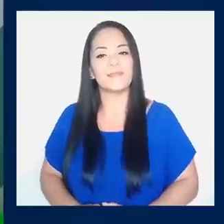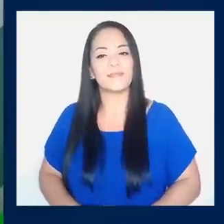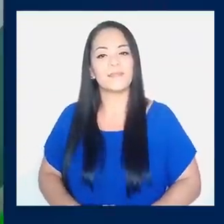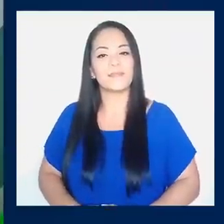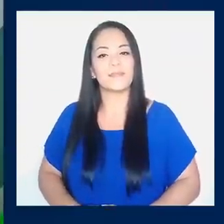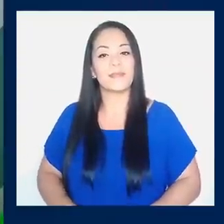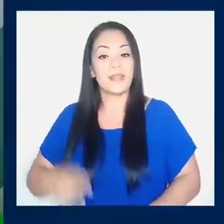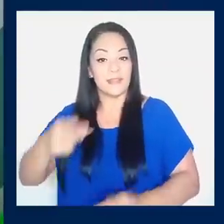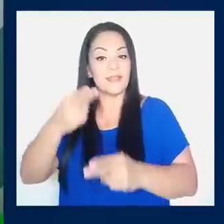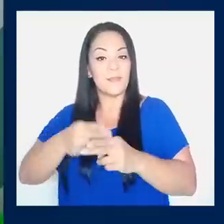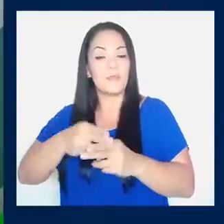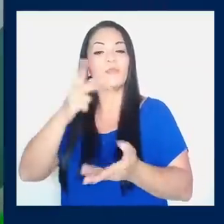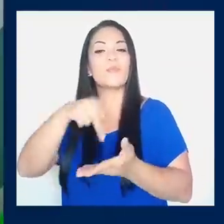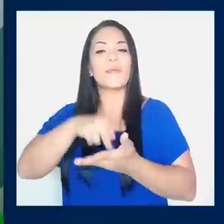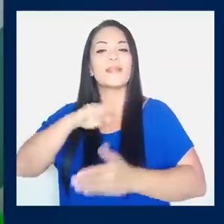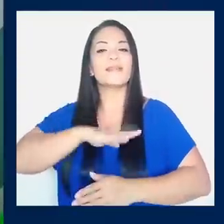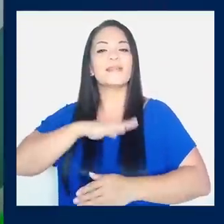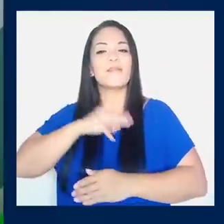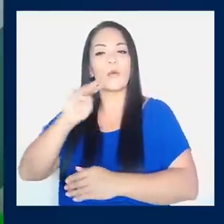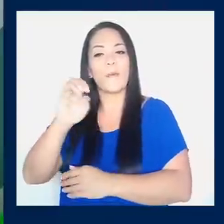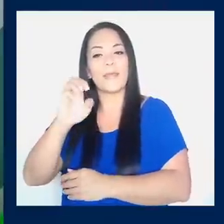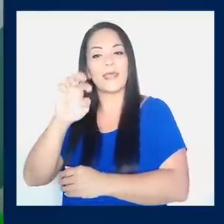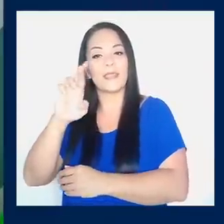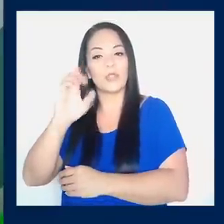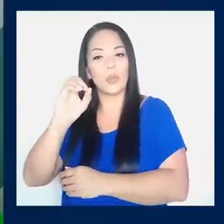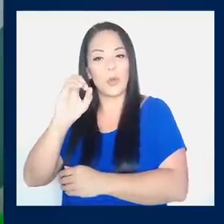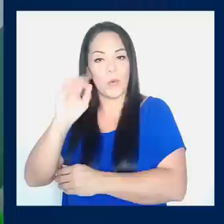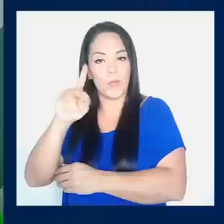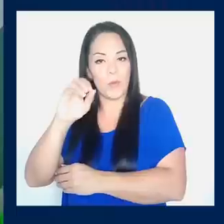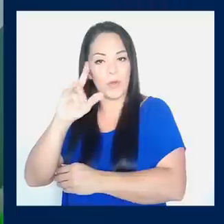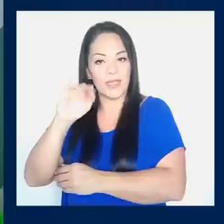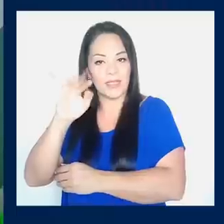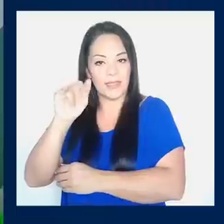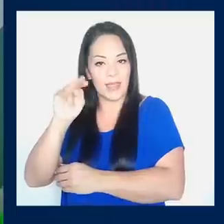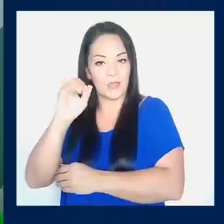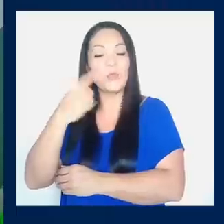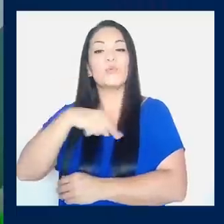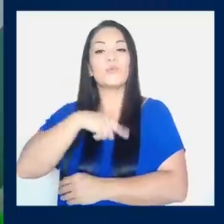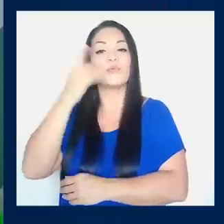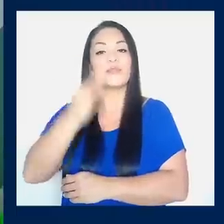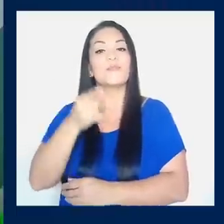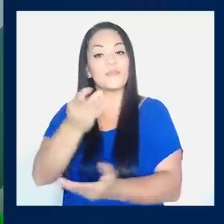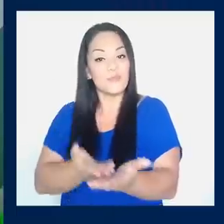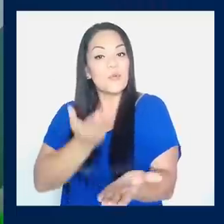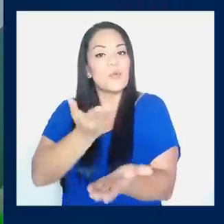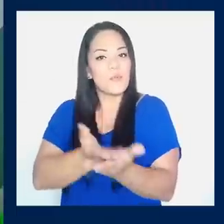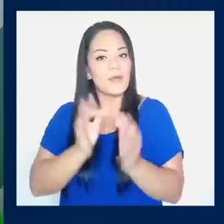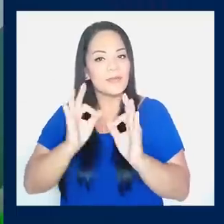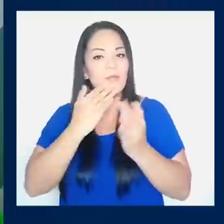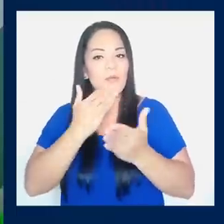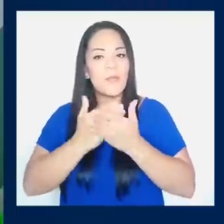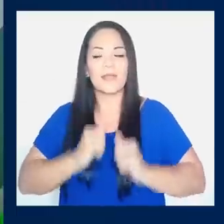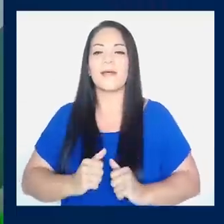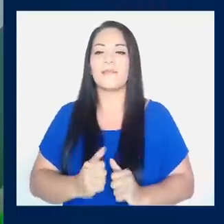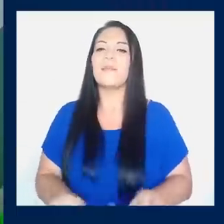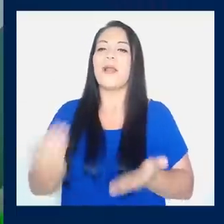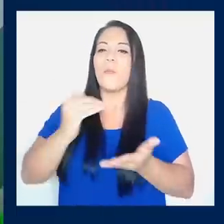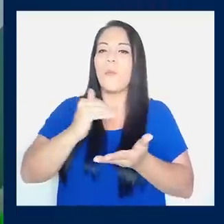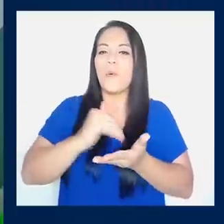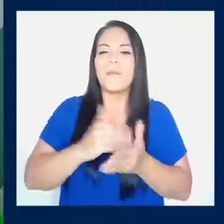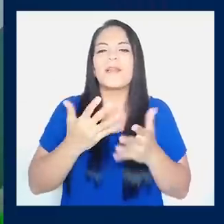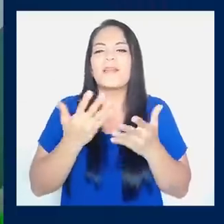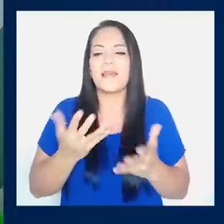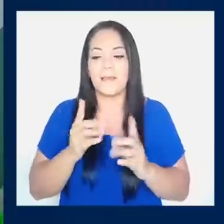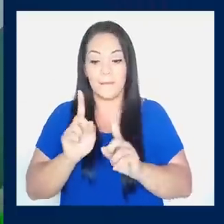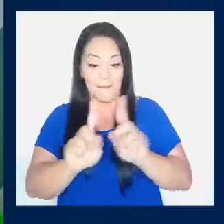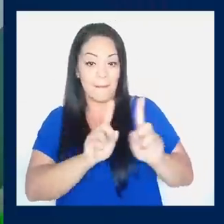la titulamos Parque Cívico Metropolitano por cuanto consideramos que es una propuesta que busca reconciliar